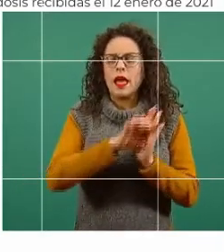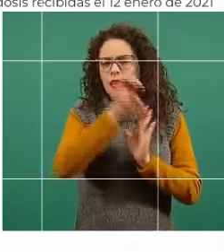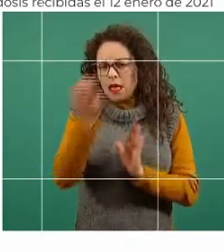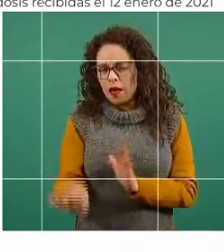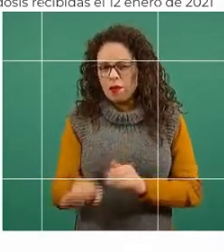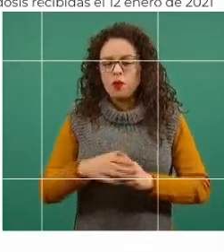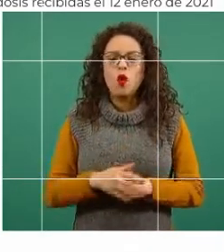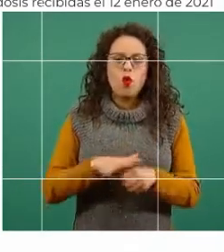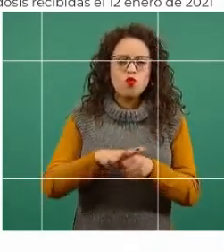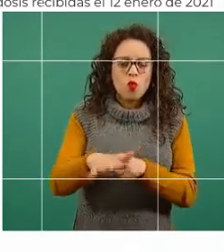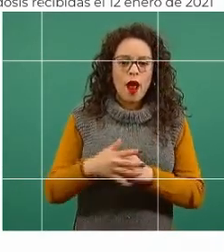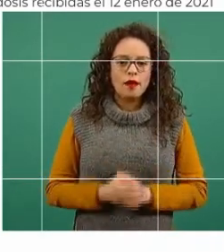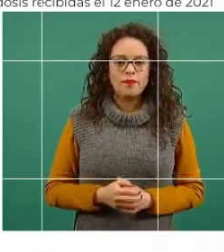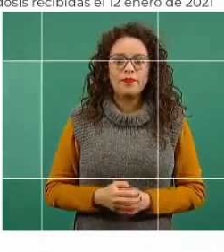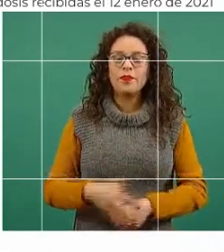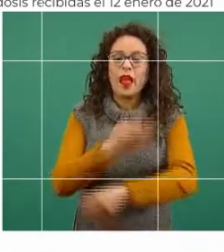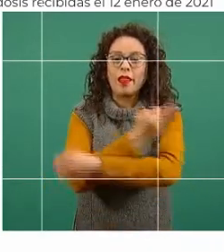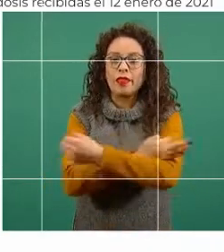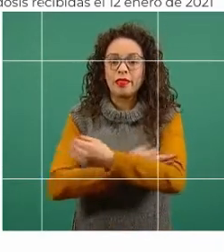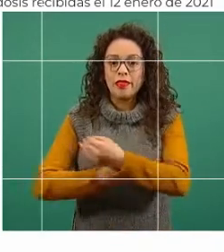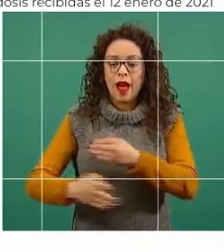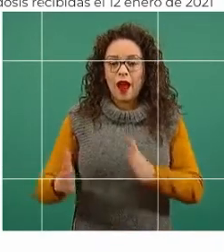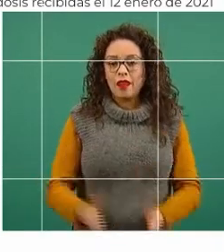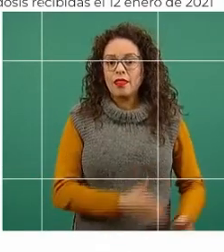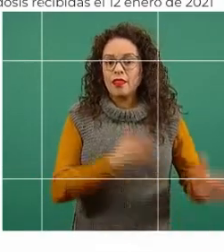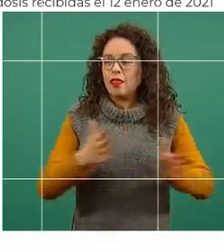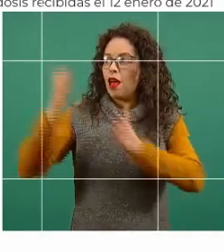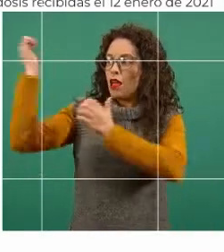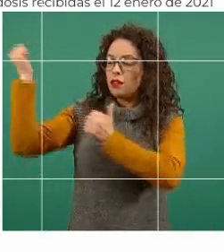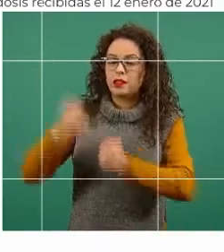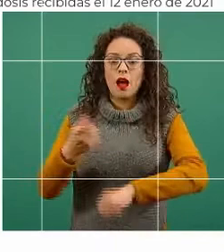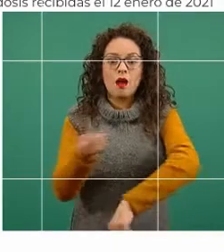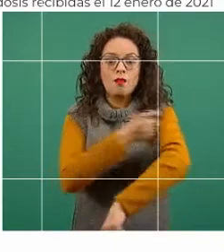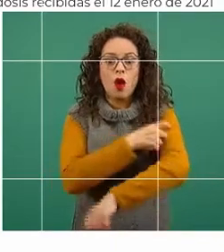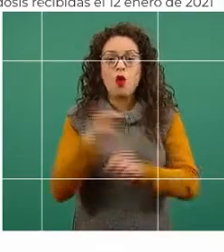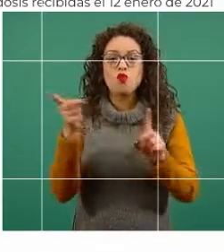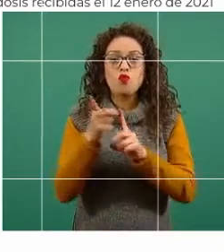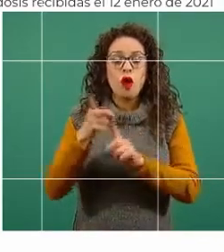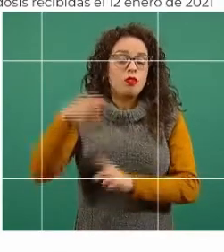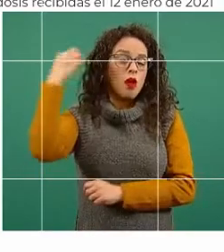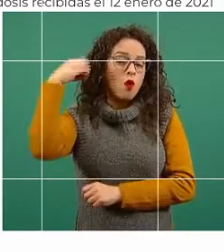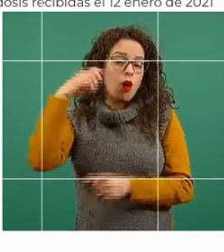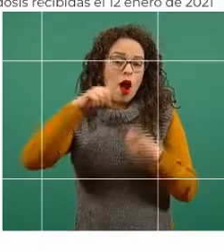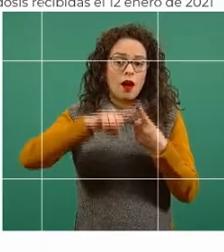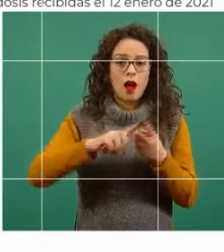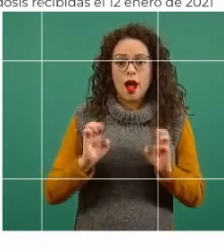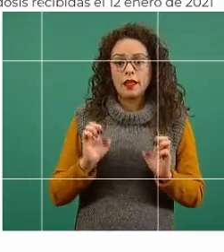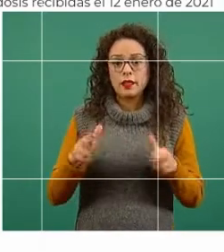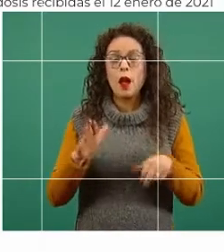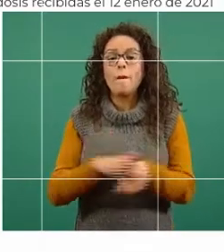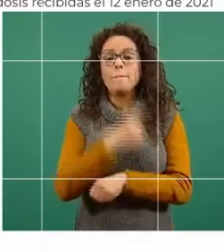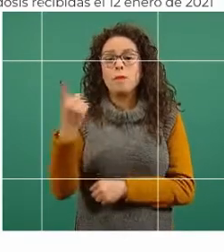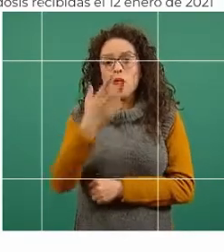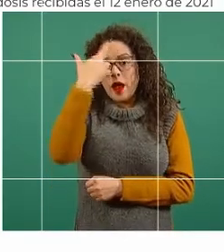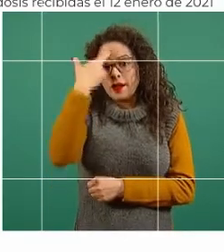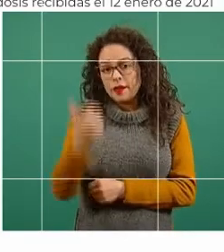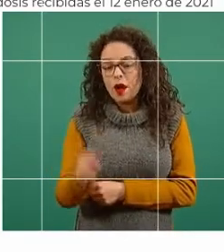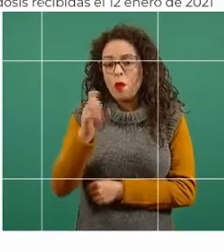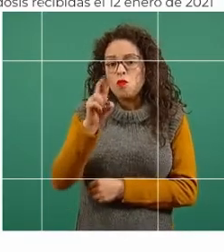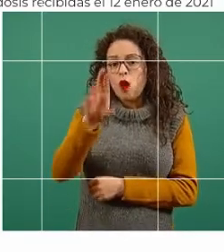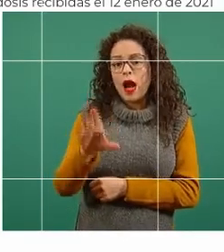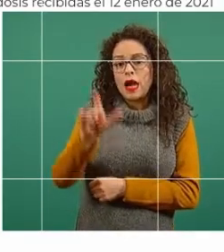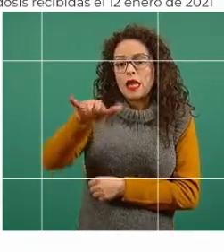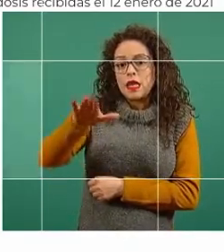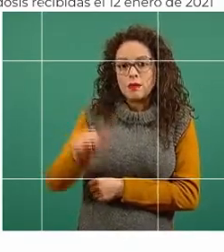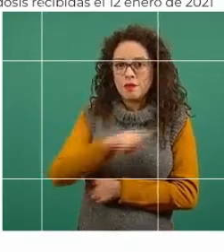hubo un pequeño retraso en la llegada de las vacunas a Chiapas y a Oaxaca. Por razones climáticas, como se conoce, entró